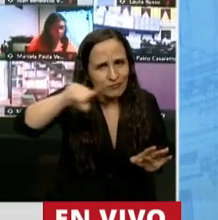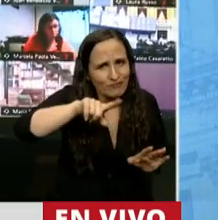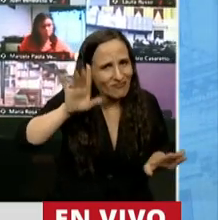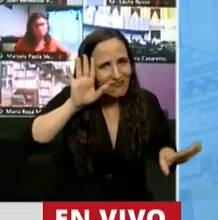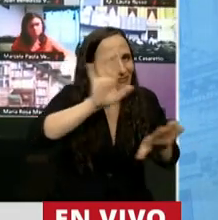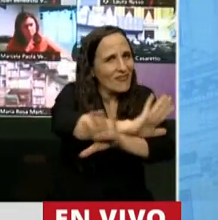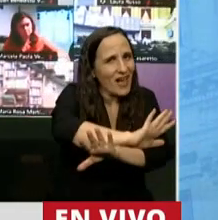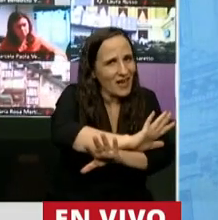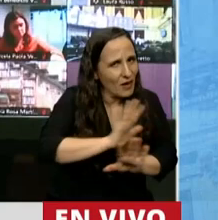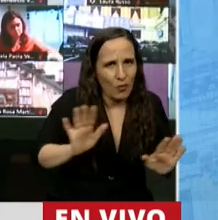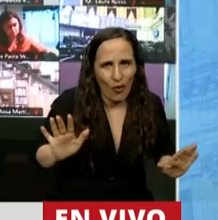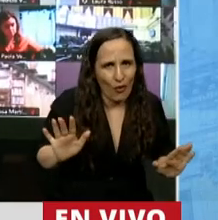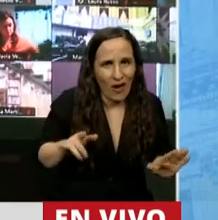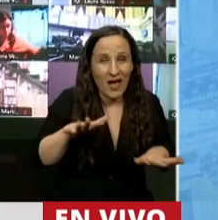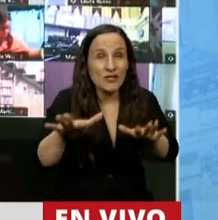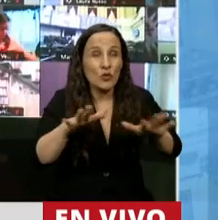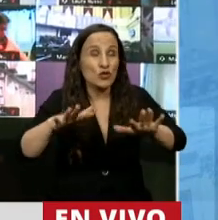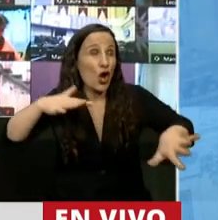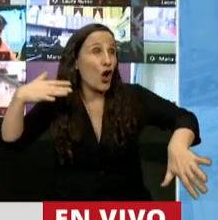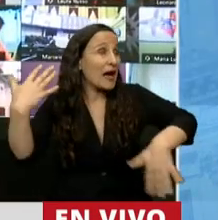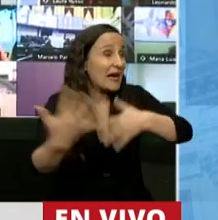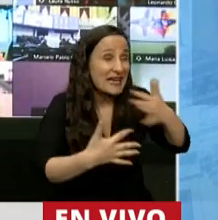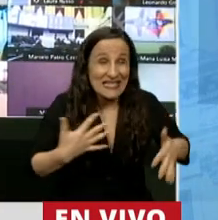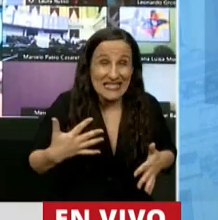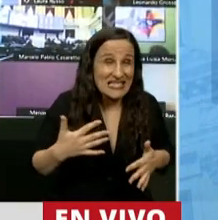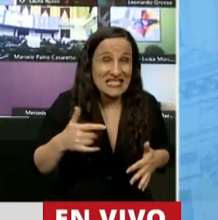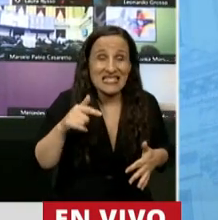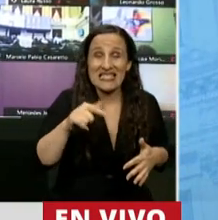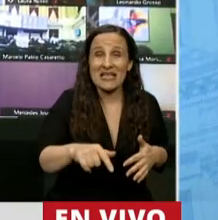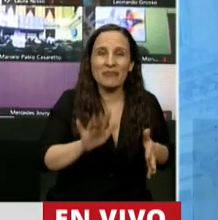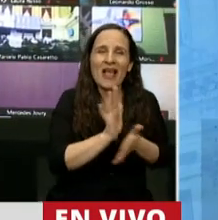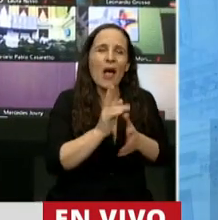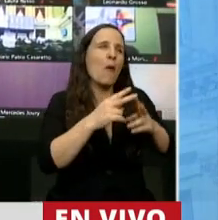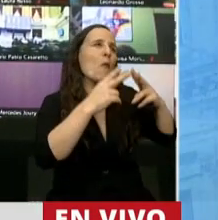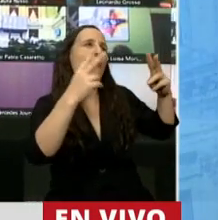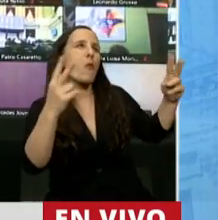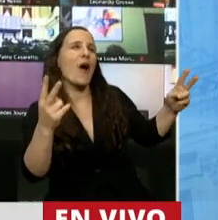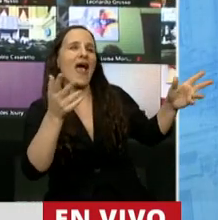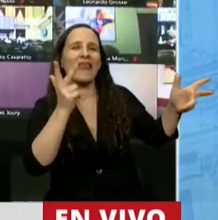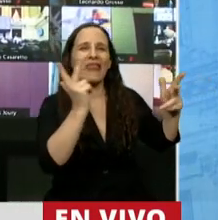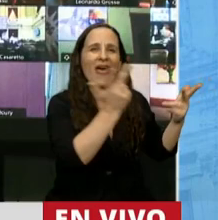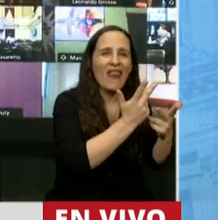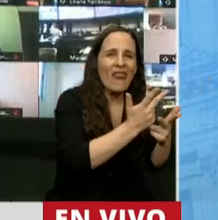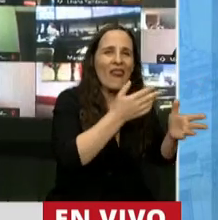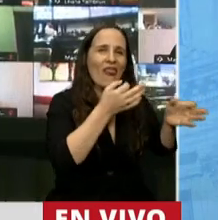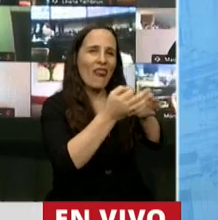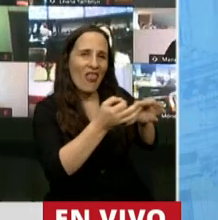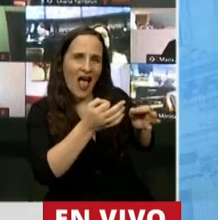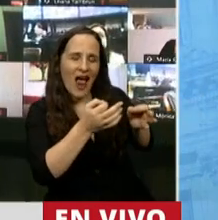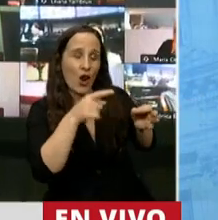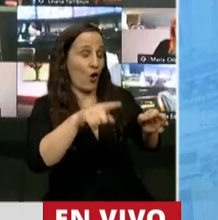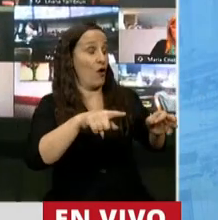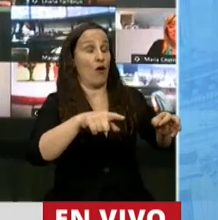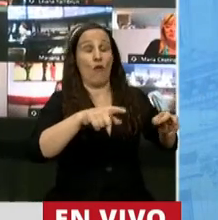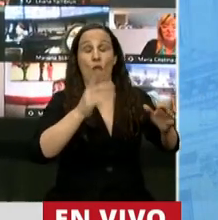porque en medio de una crisis terrible están rompiendo los puentes de los diálogos que se tienen que llevar adelante